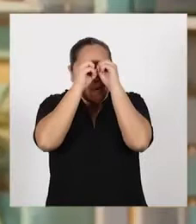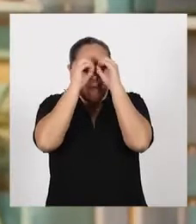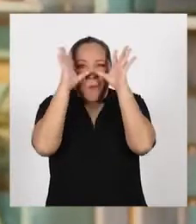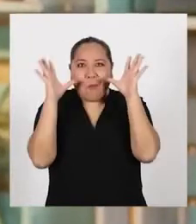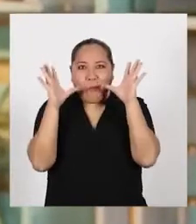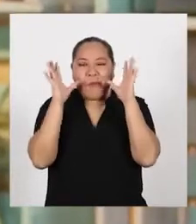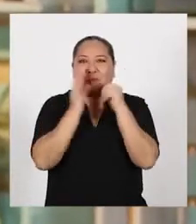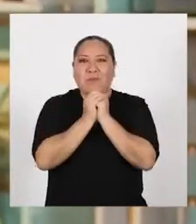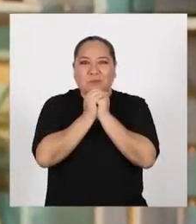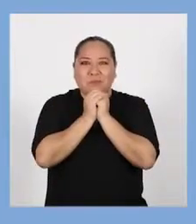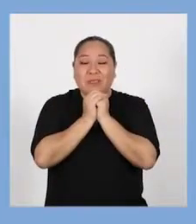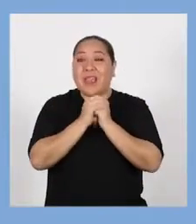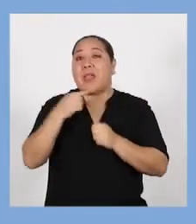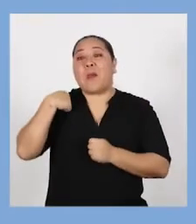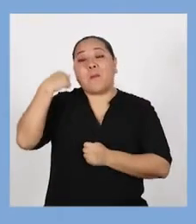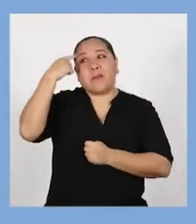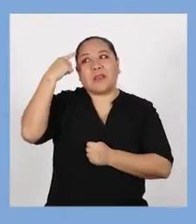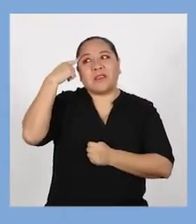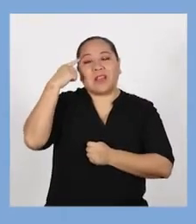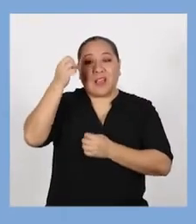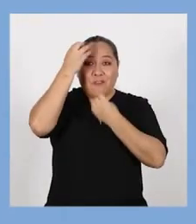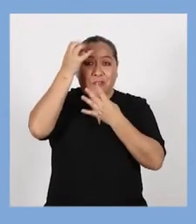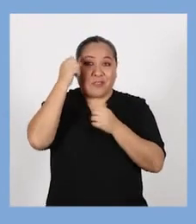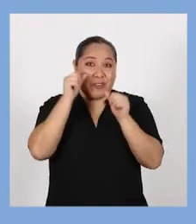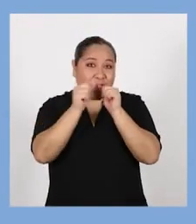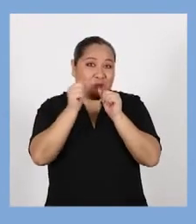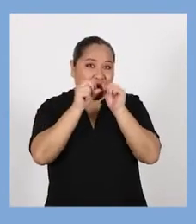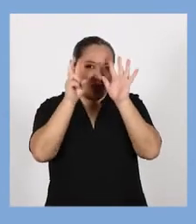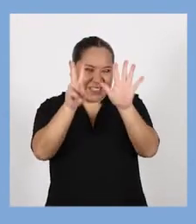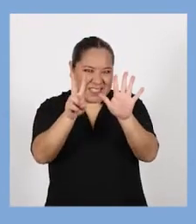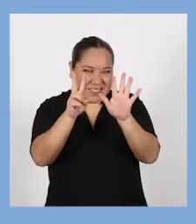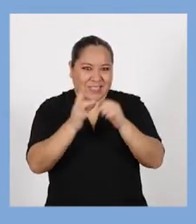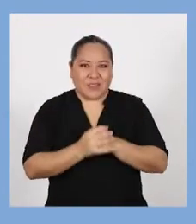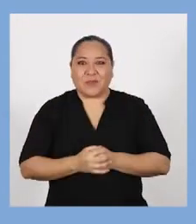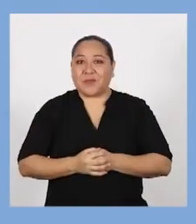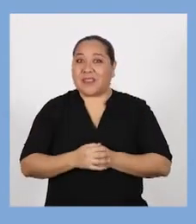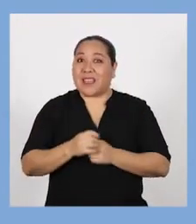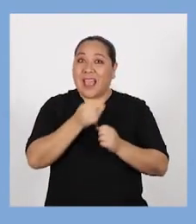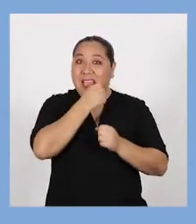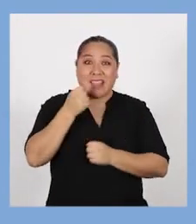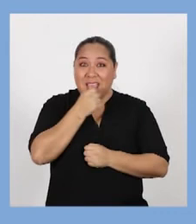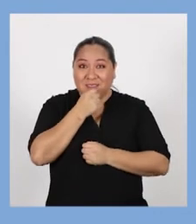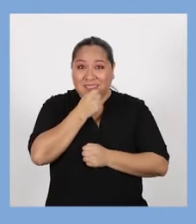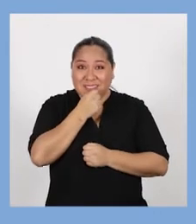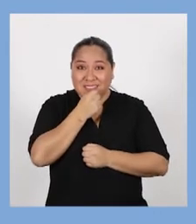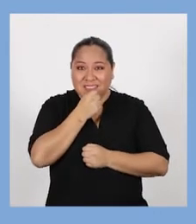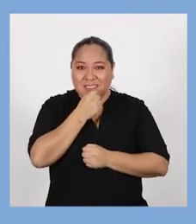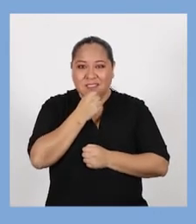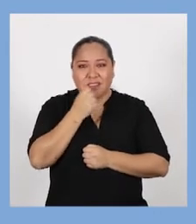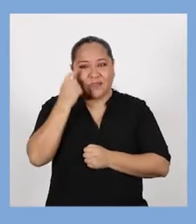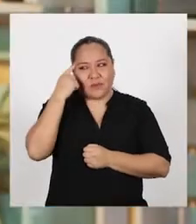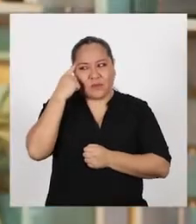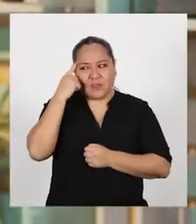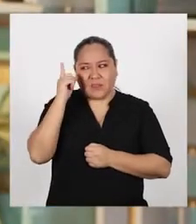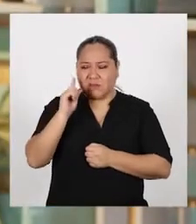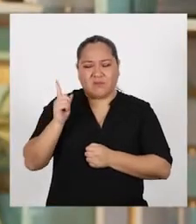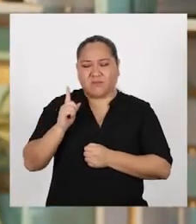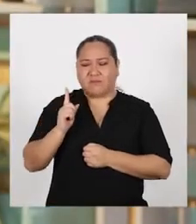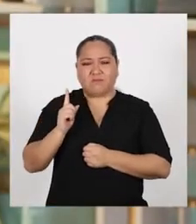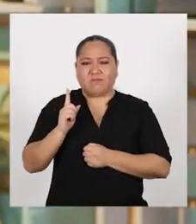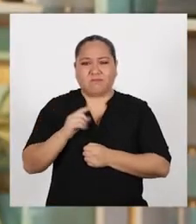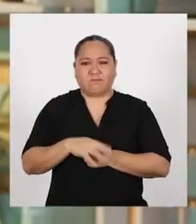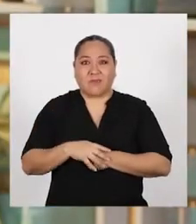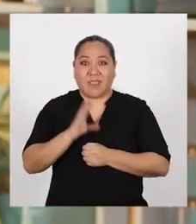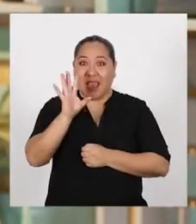Nati, creo que tengo el dato curioso número 7 ¿Cantamos? Creo que no